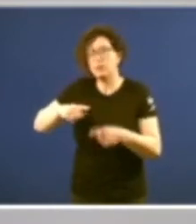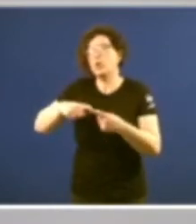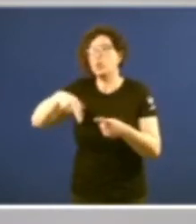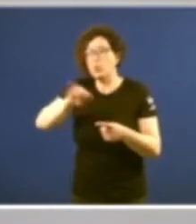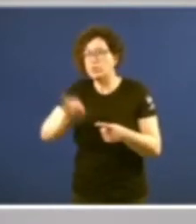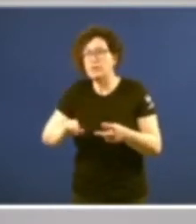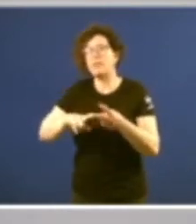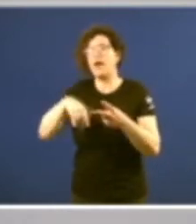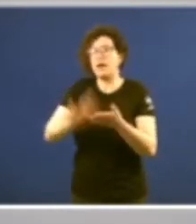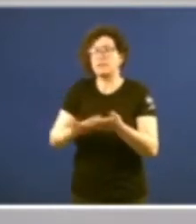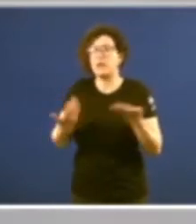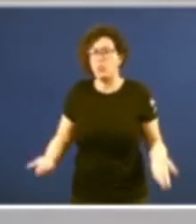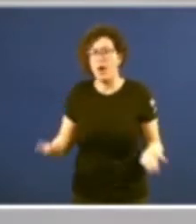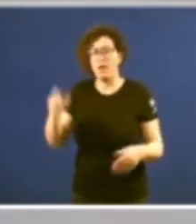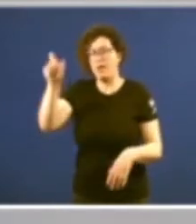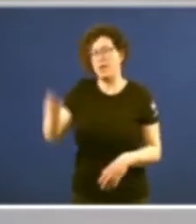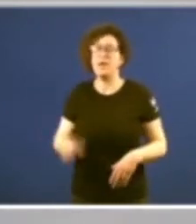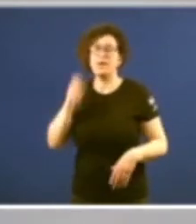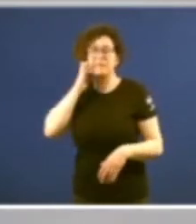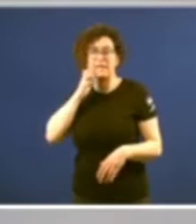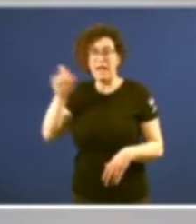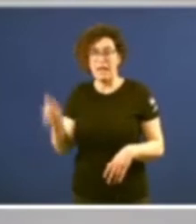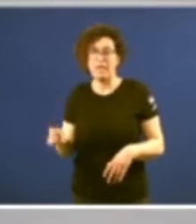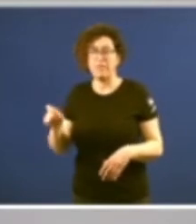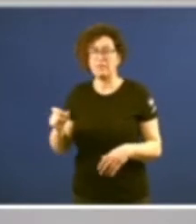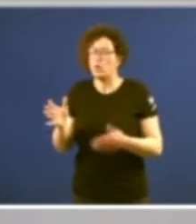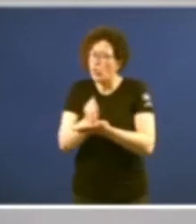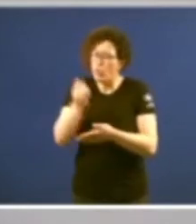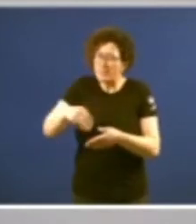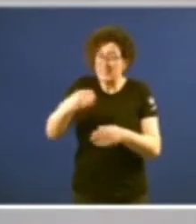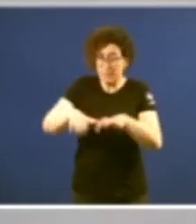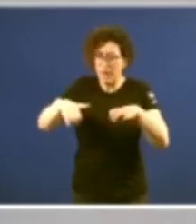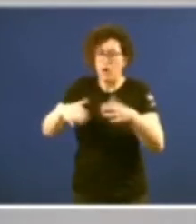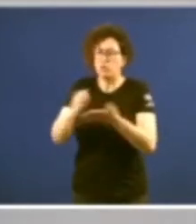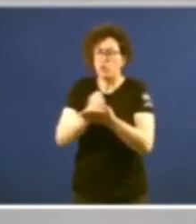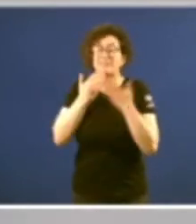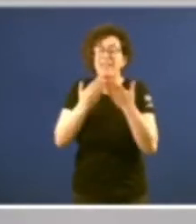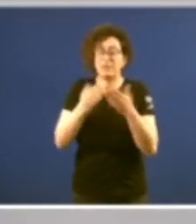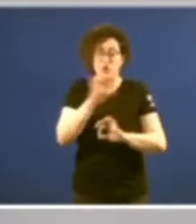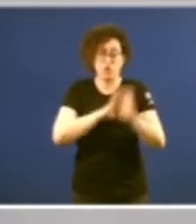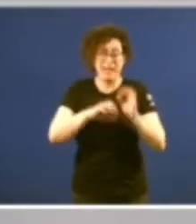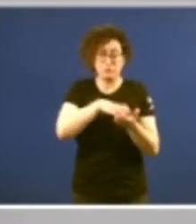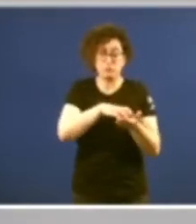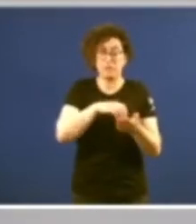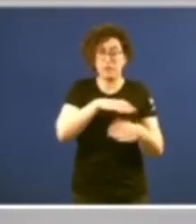hasta a actualidade, Miguel Ángel Santelices, han contribuído, a través dos órganos de gobierno, a propiciar o